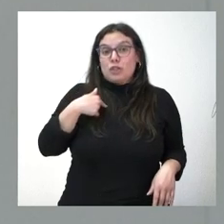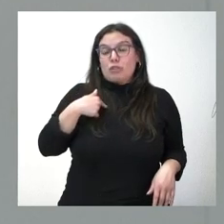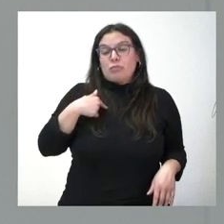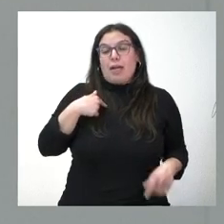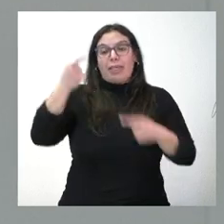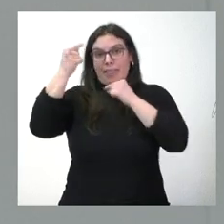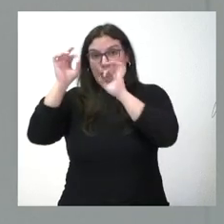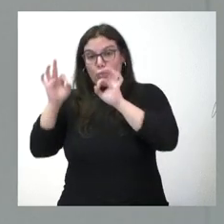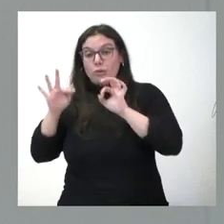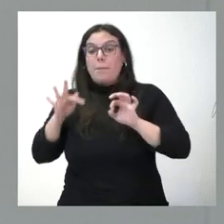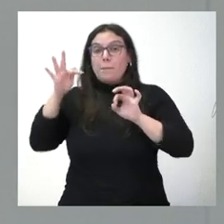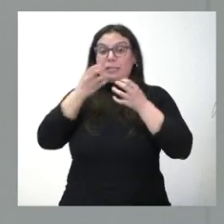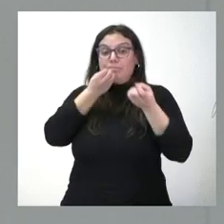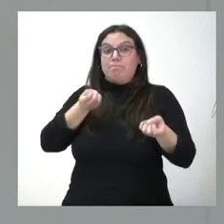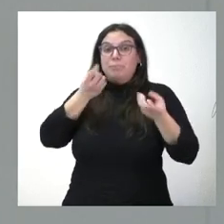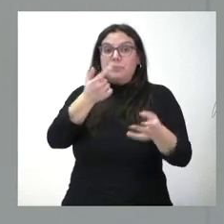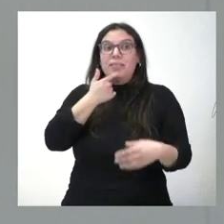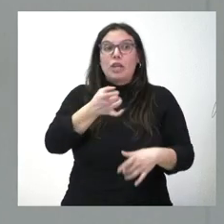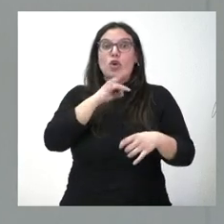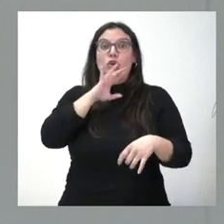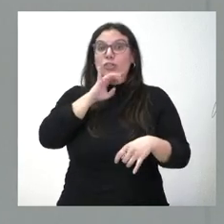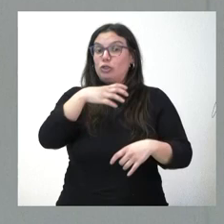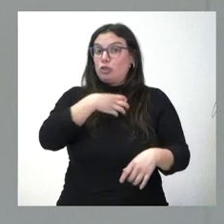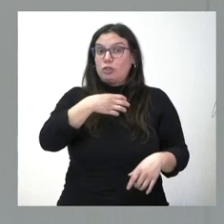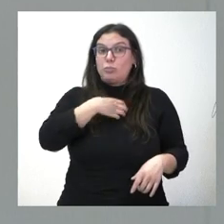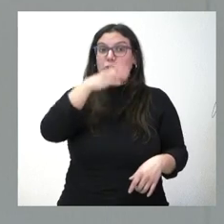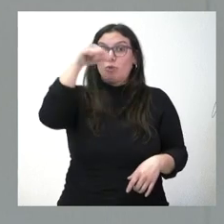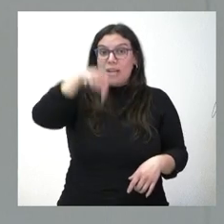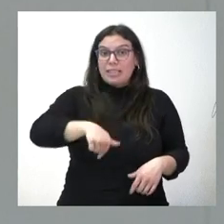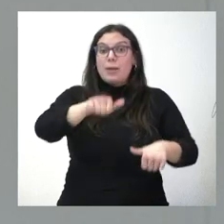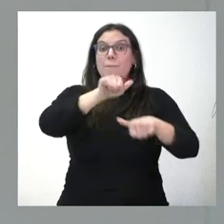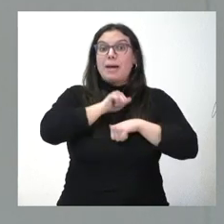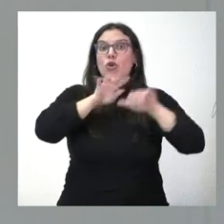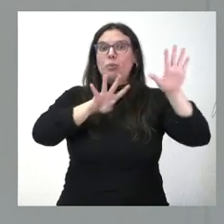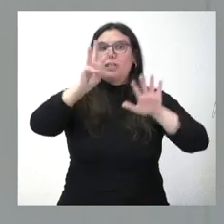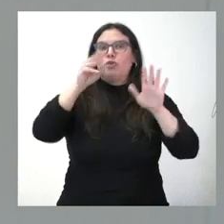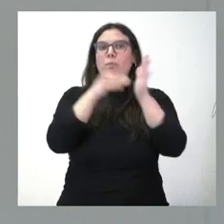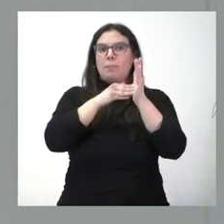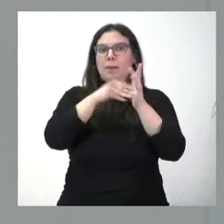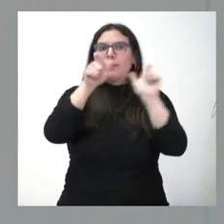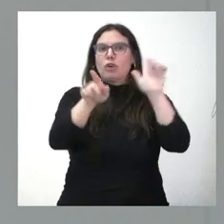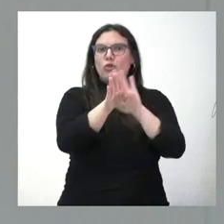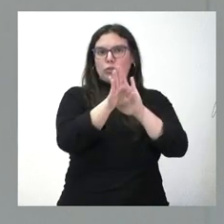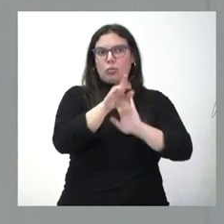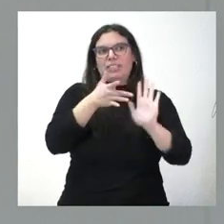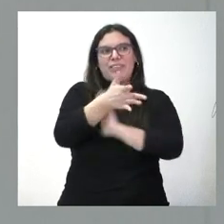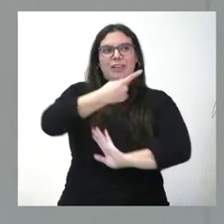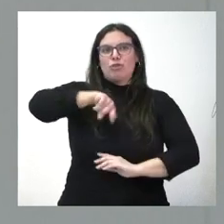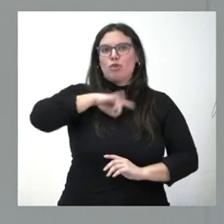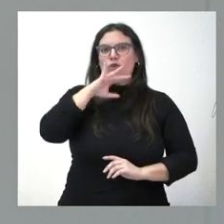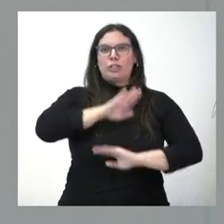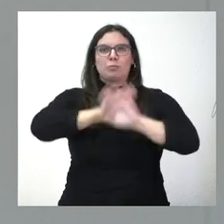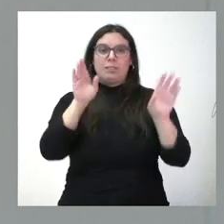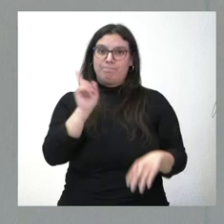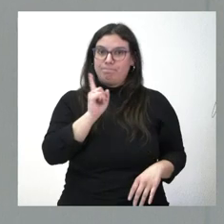los datos es que no podemos estar contentos cuando en Castilla y León tenemos todavía 98.000 personas en paro y por tanto ese es un